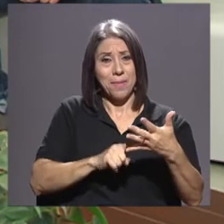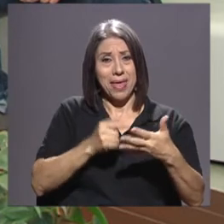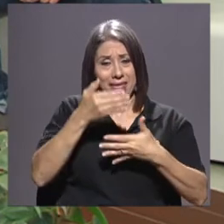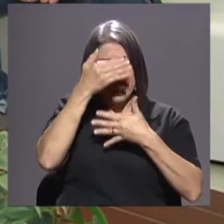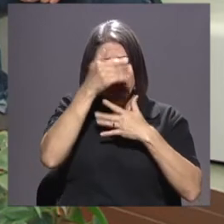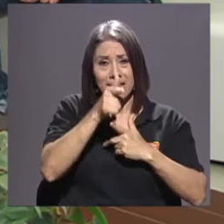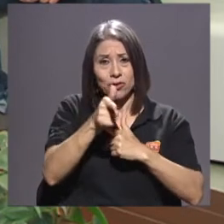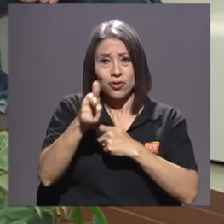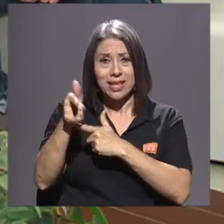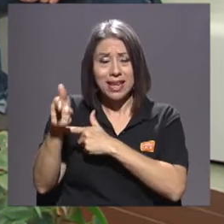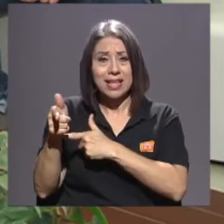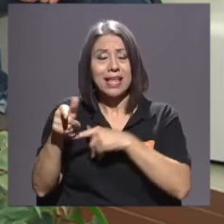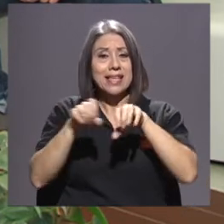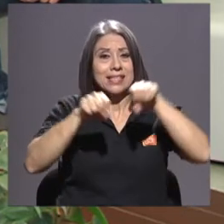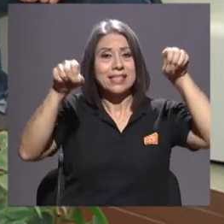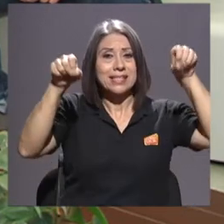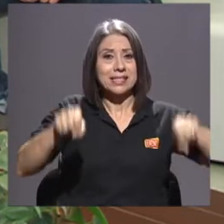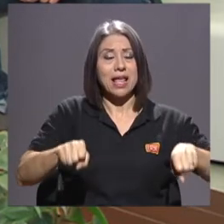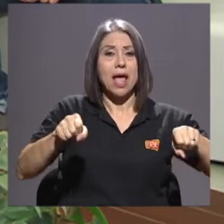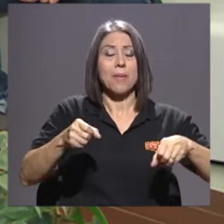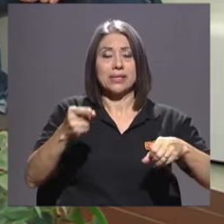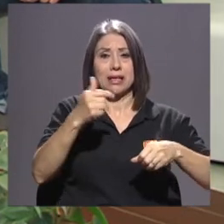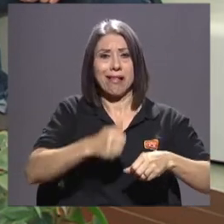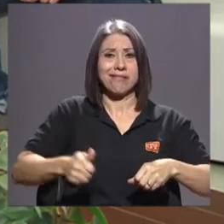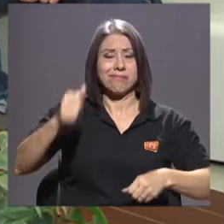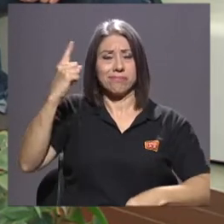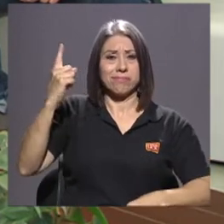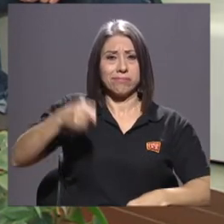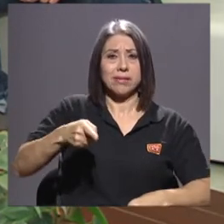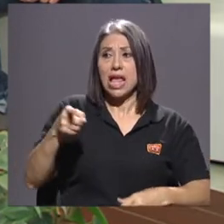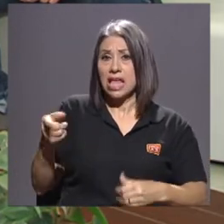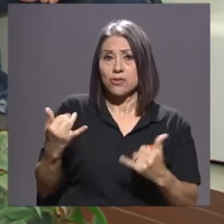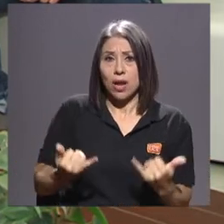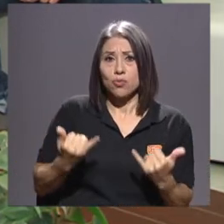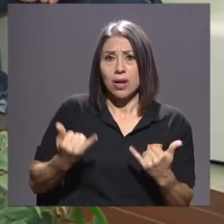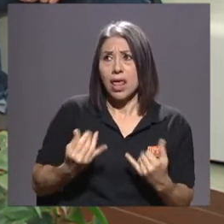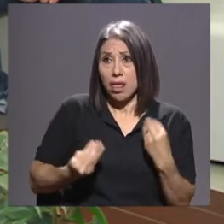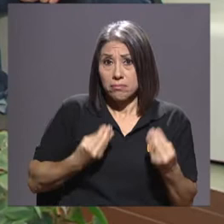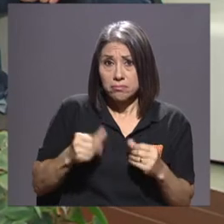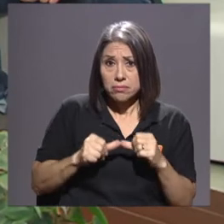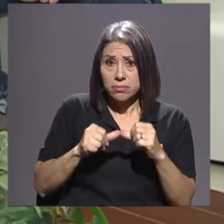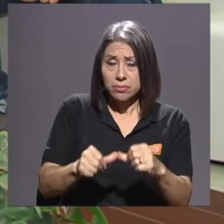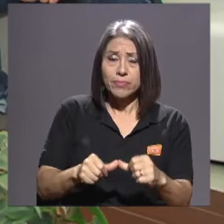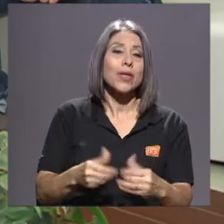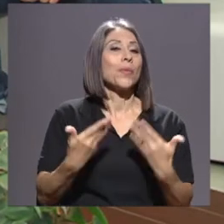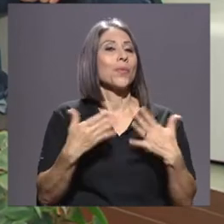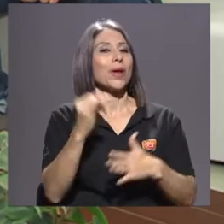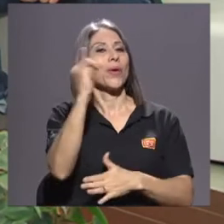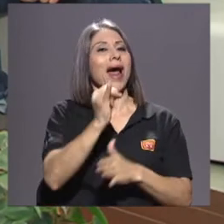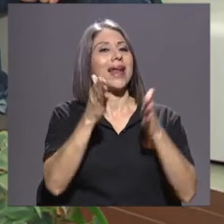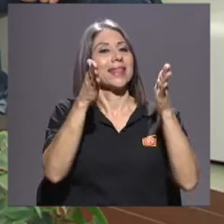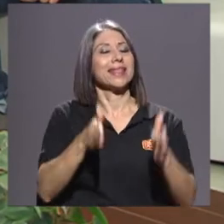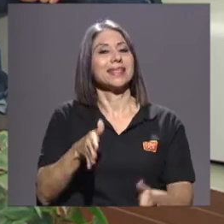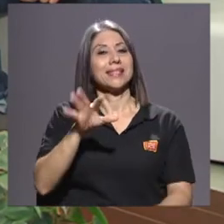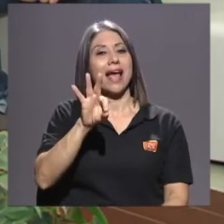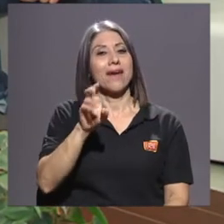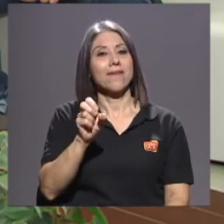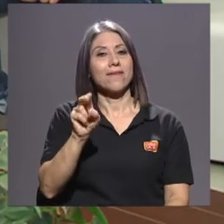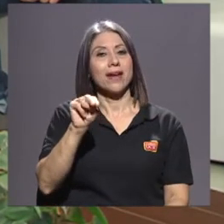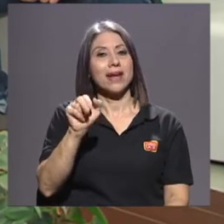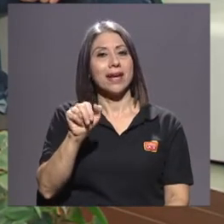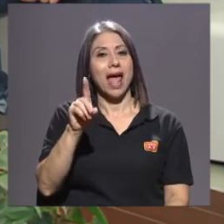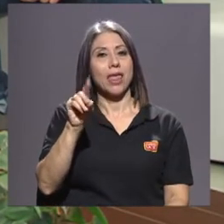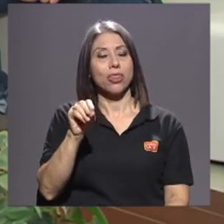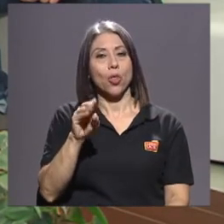los regímenes autocráticos. ¿Cómo eso tiene vigencia en la actualidad? Bueno, Fernando Botero durante toda su carrera